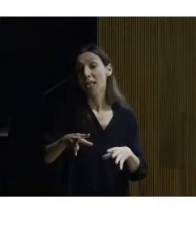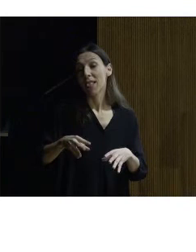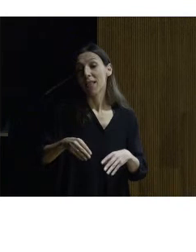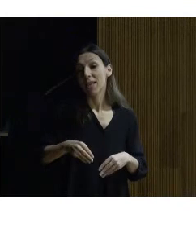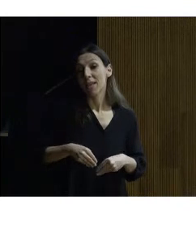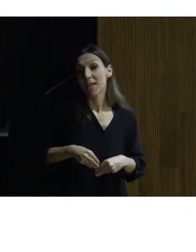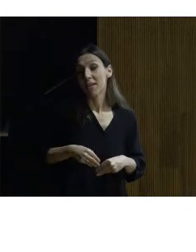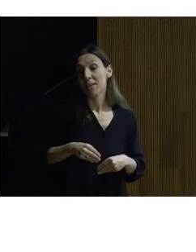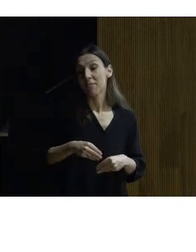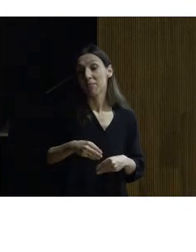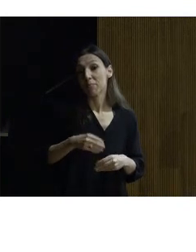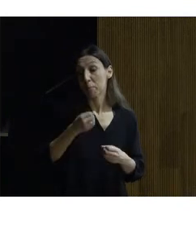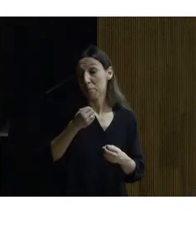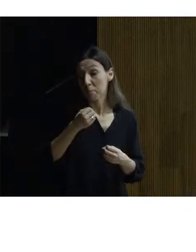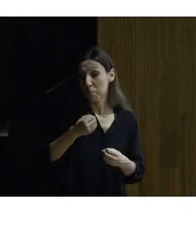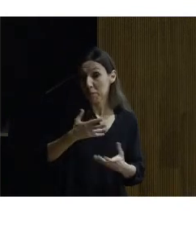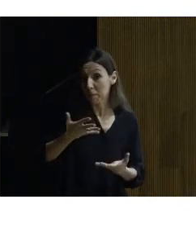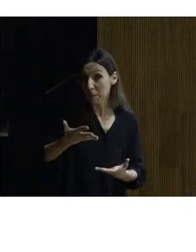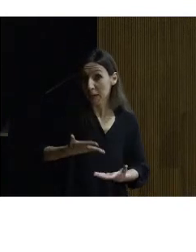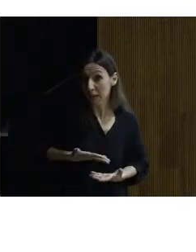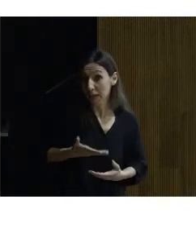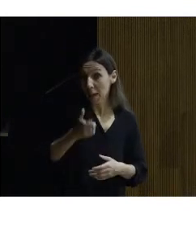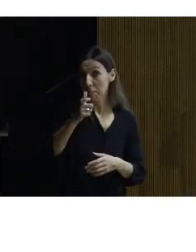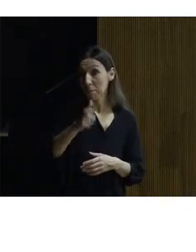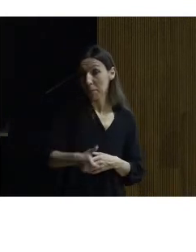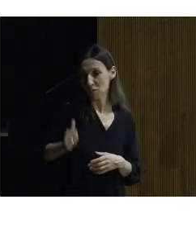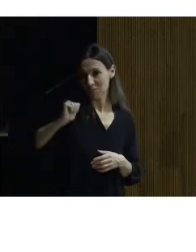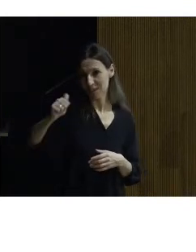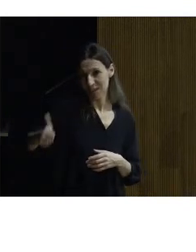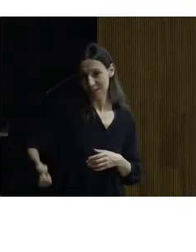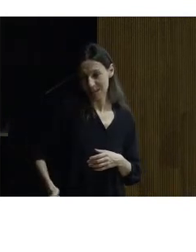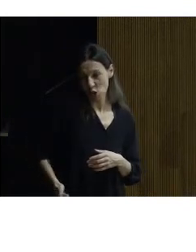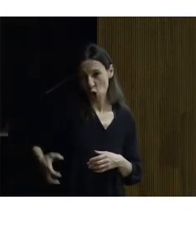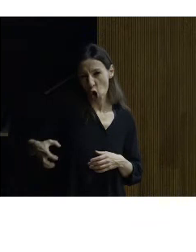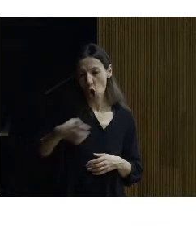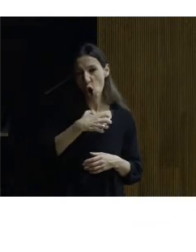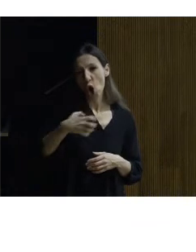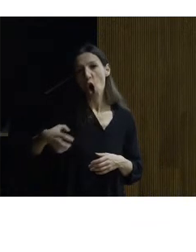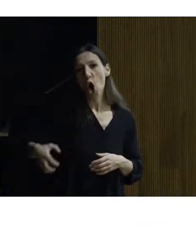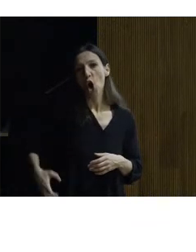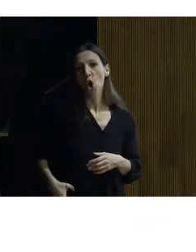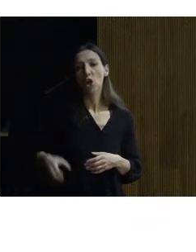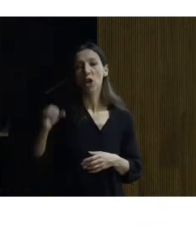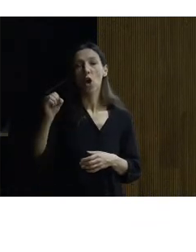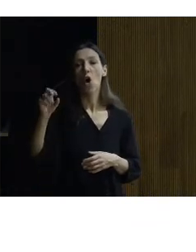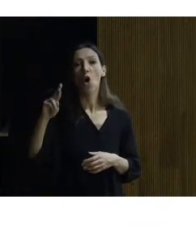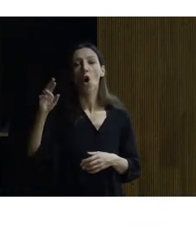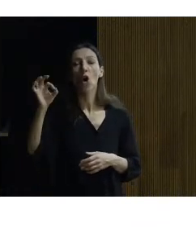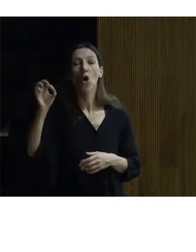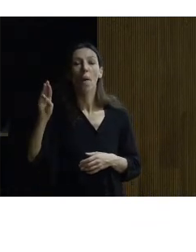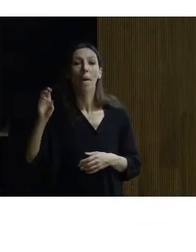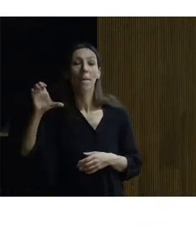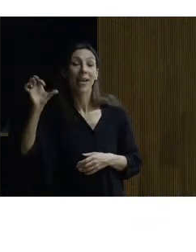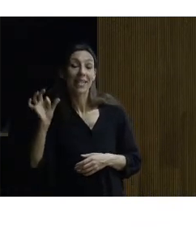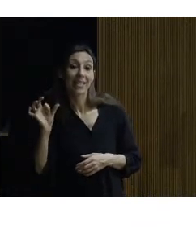de un de un noble el conde de Oropesa y se quedó esperando a que terminaran pues en Jarandilla